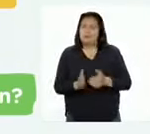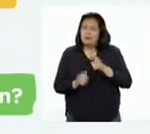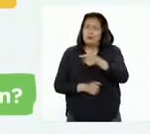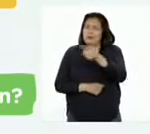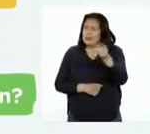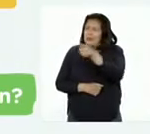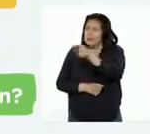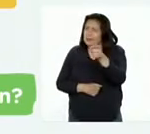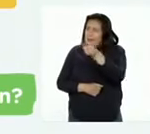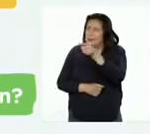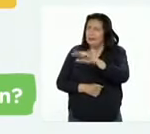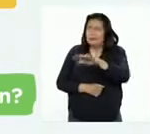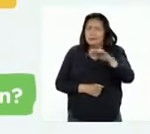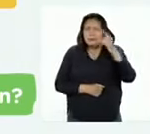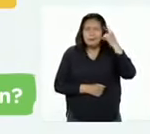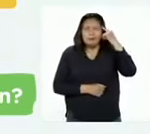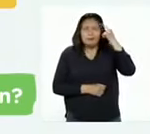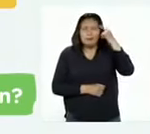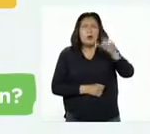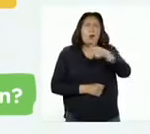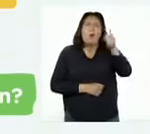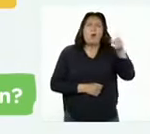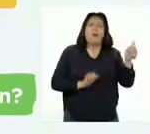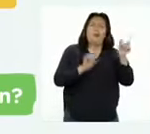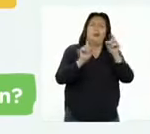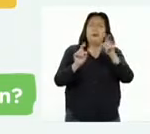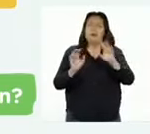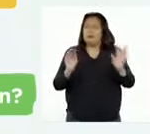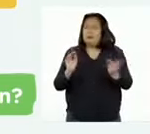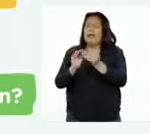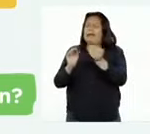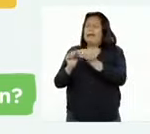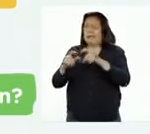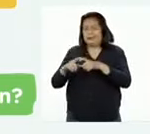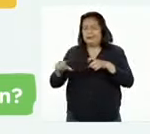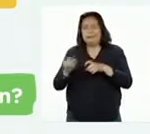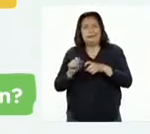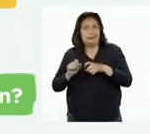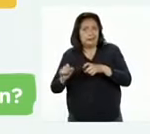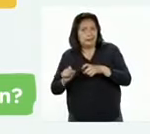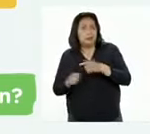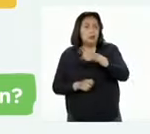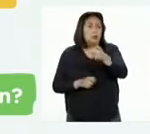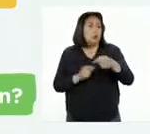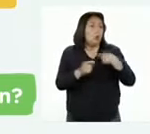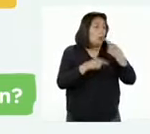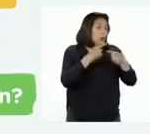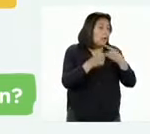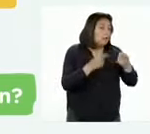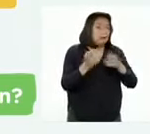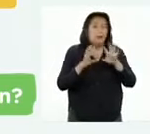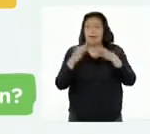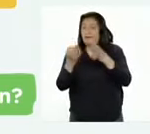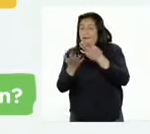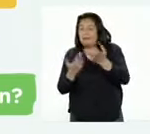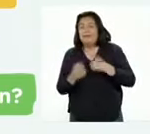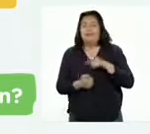sí! Sí, vayan pensando qué otras preguntas podríamos incluir en nuestras tarjetas. Coméntenlo con los